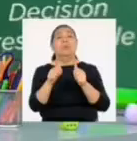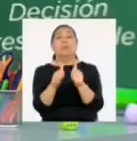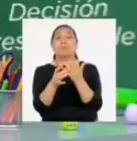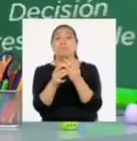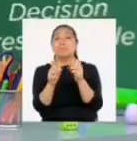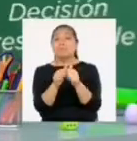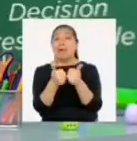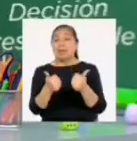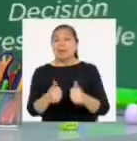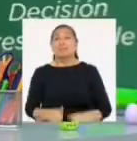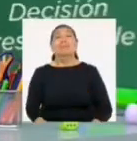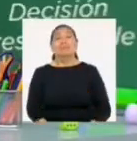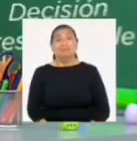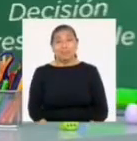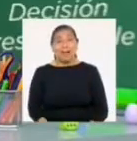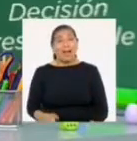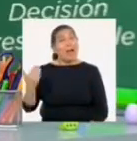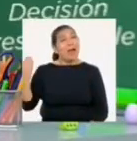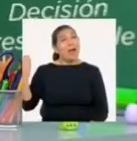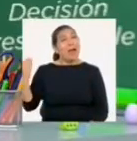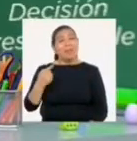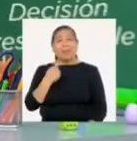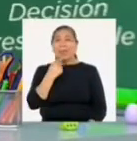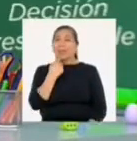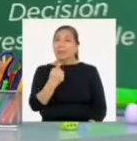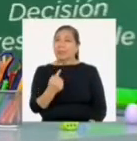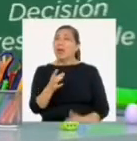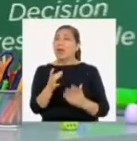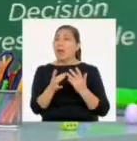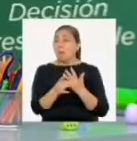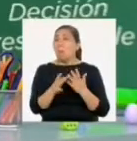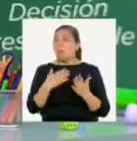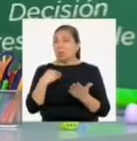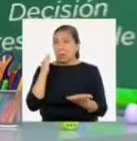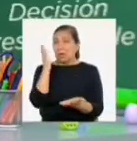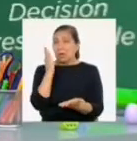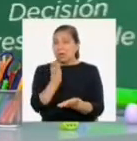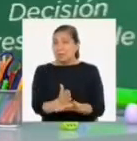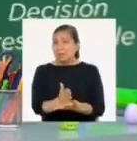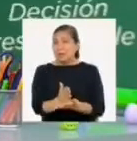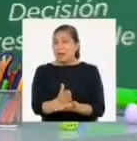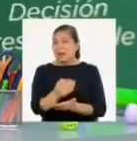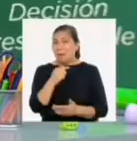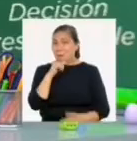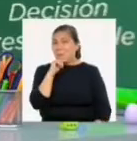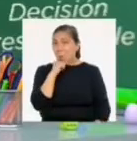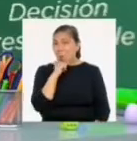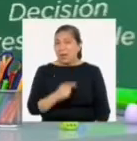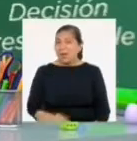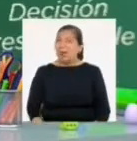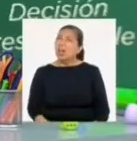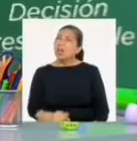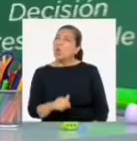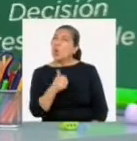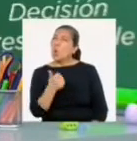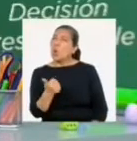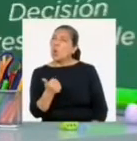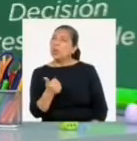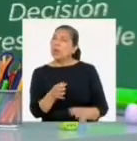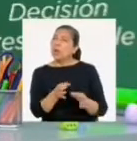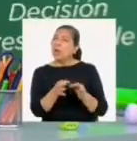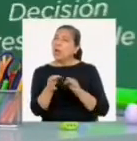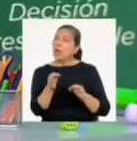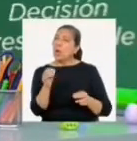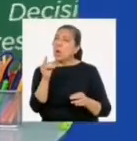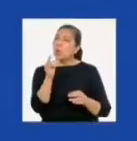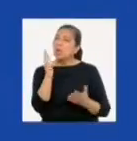los divorcios. Profesora, en la fuente anterior se ha mencionado que los esposos podían castigar moderadamente a las mujeres. ¿Qué otros aspectos